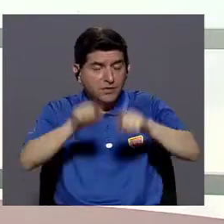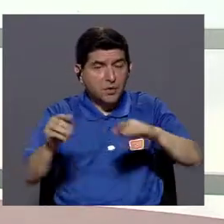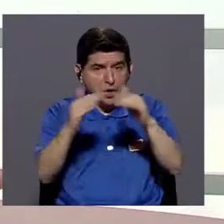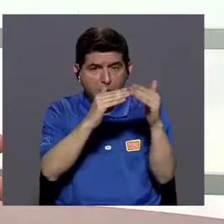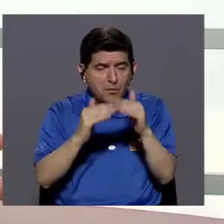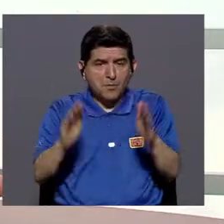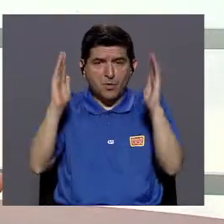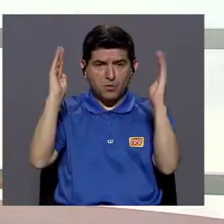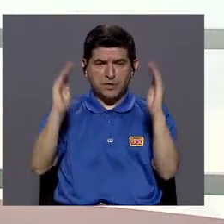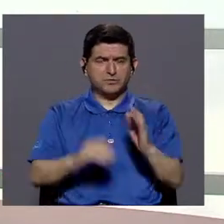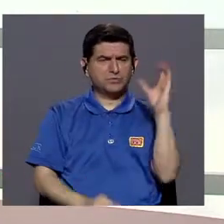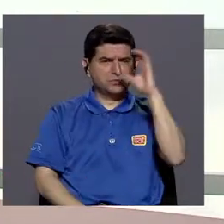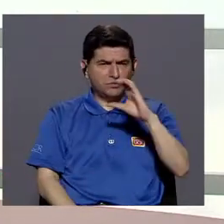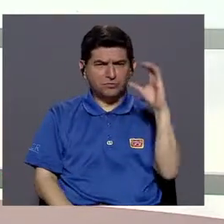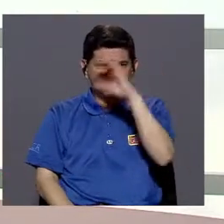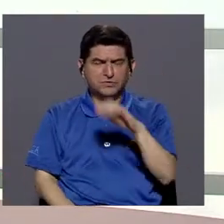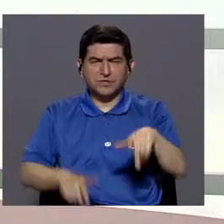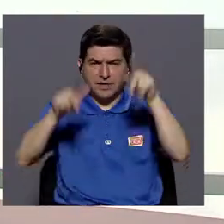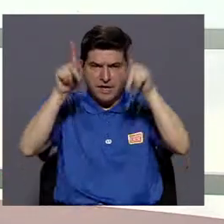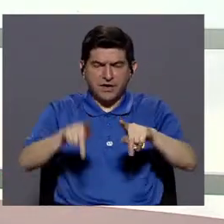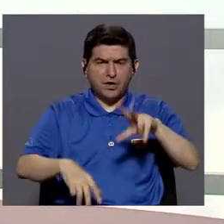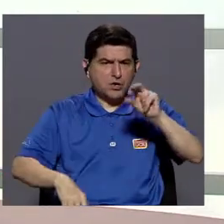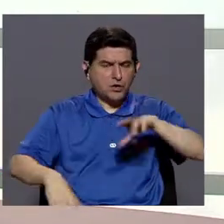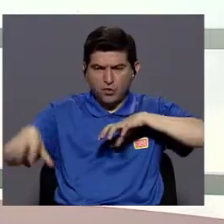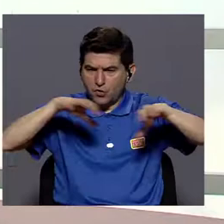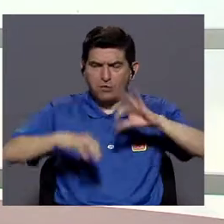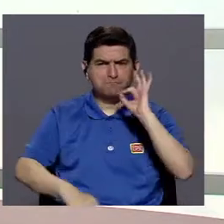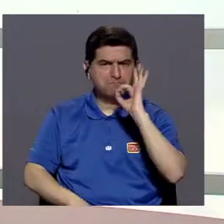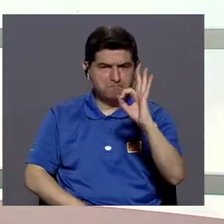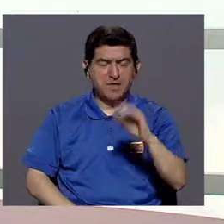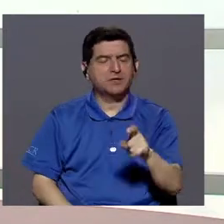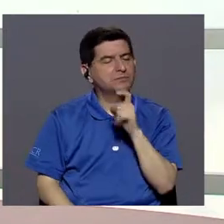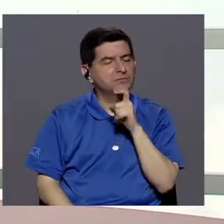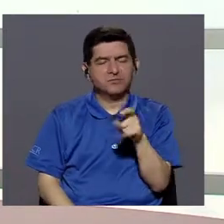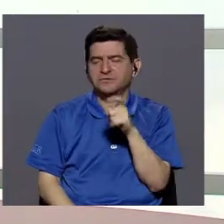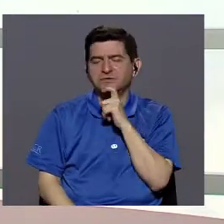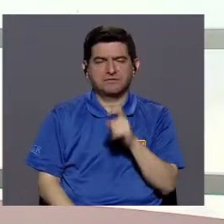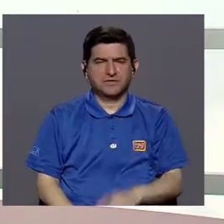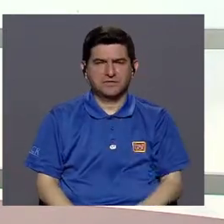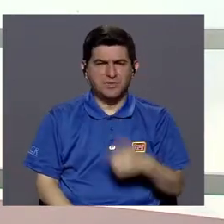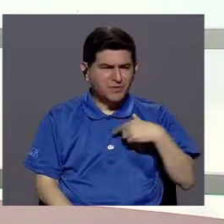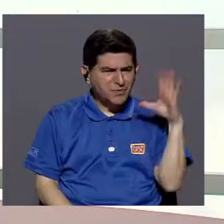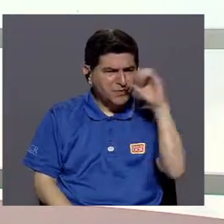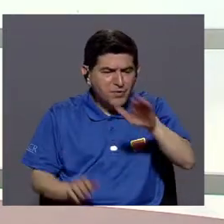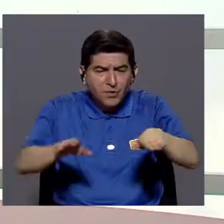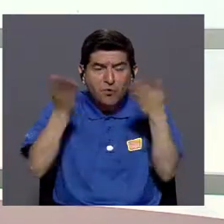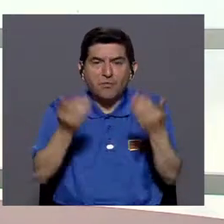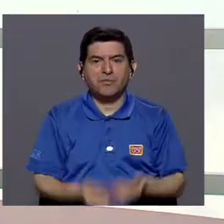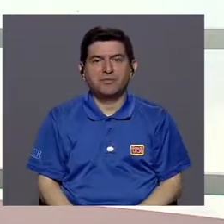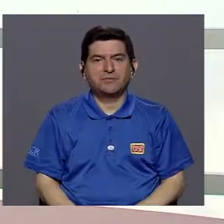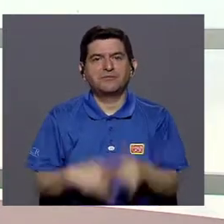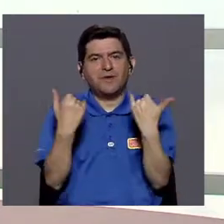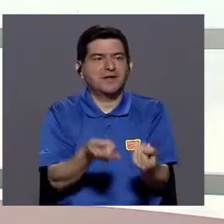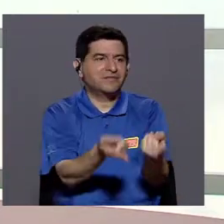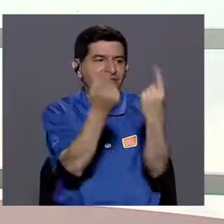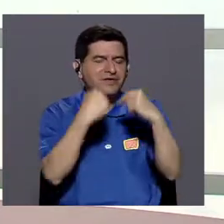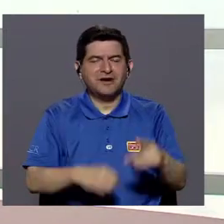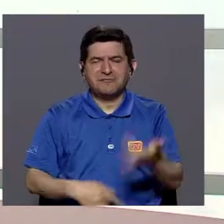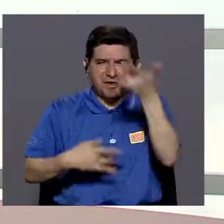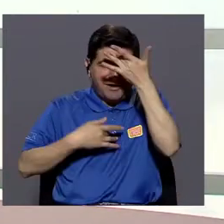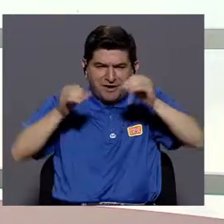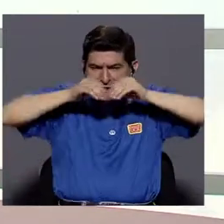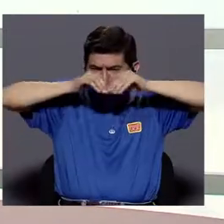Lo que pasa es que en una población grande, ir a buscar a estas personas que no reaccionan bien, cuesta mucho. ¿Cómo se da cuenta uno? Bueno, cuando vienen